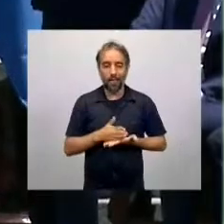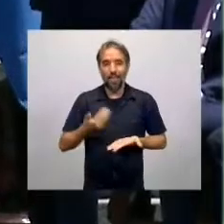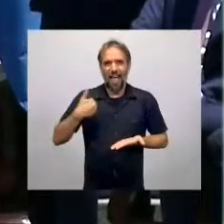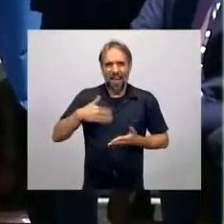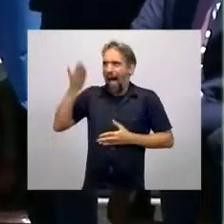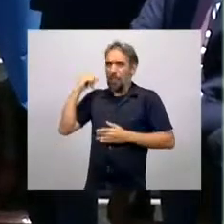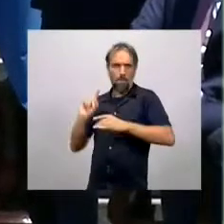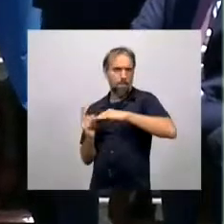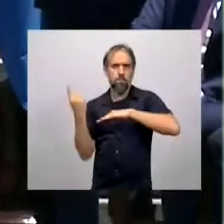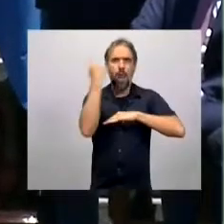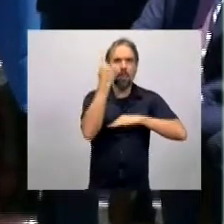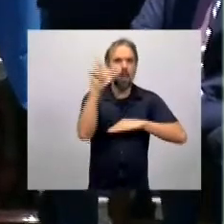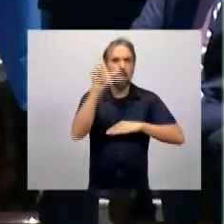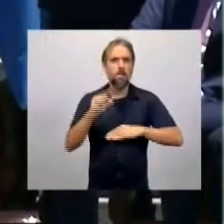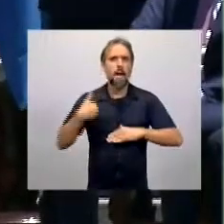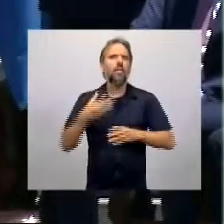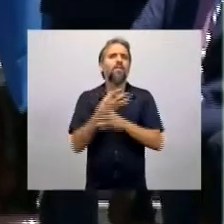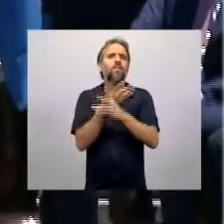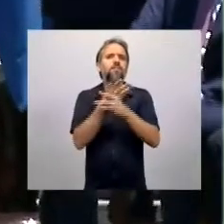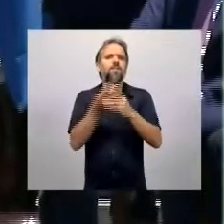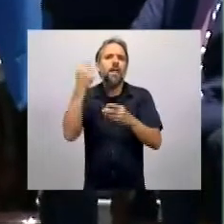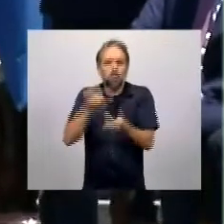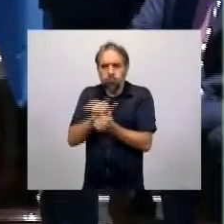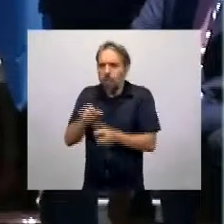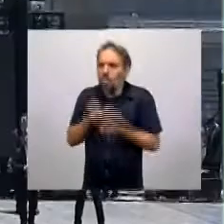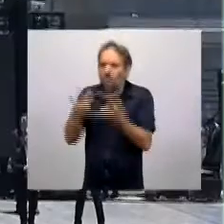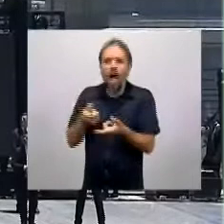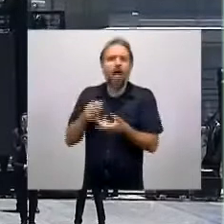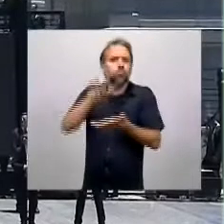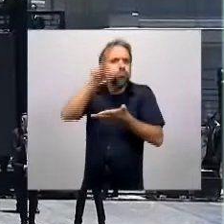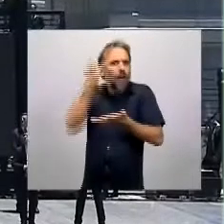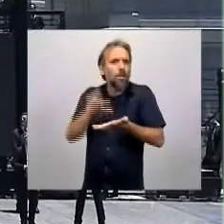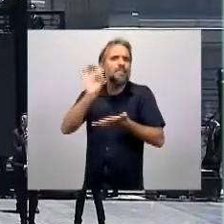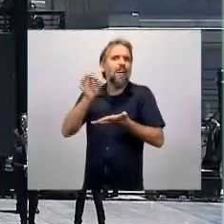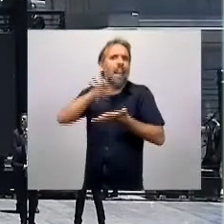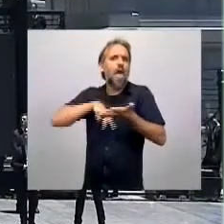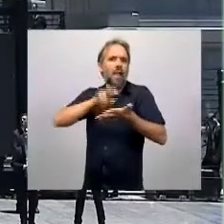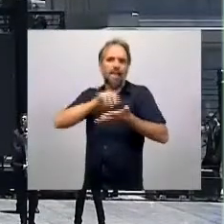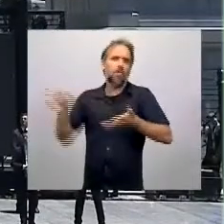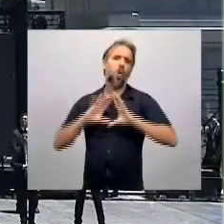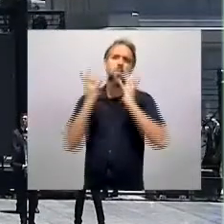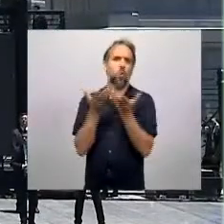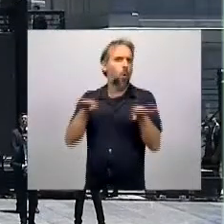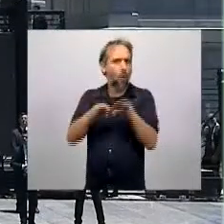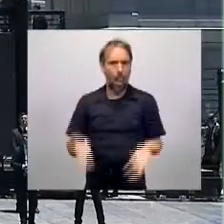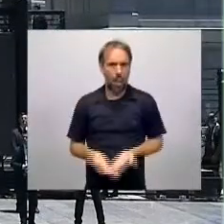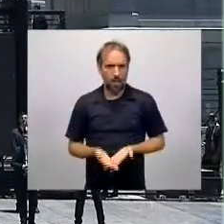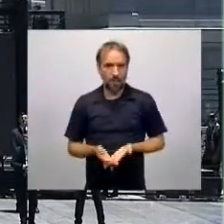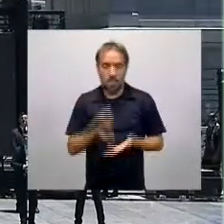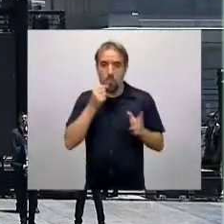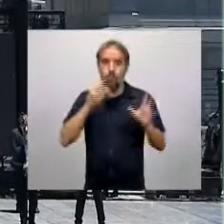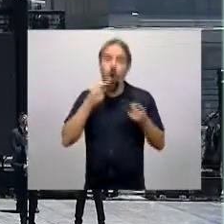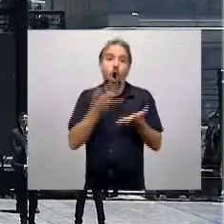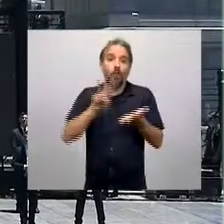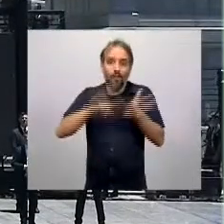mensaje ha sido tal cual nos ha venido manifestando nosotros como ciudadano. Porque no había